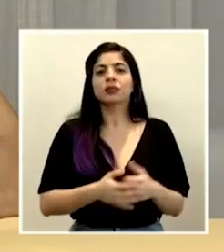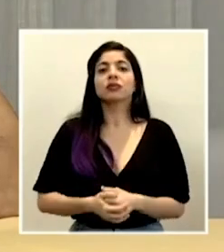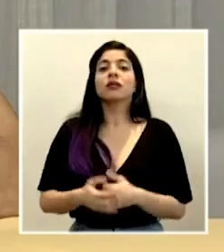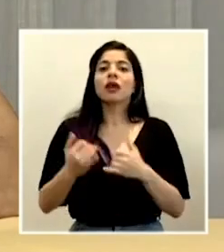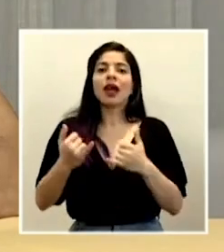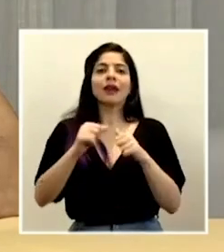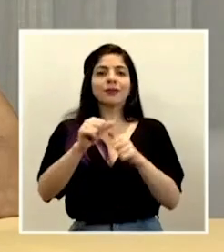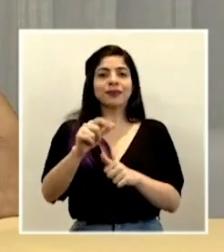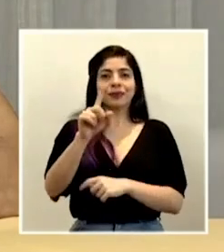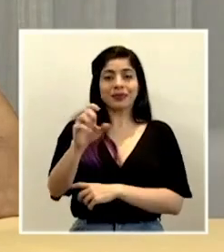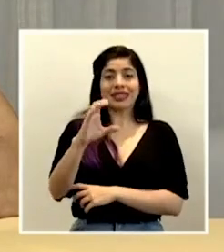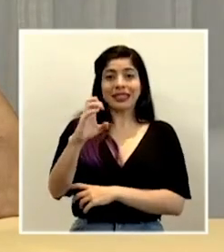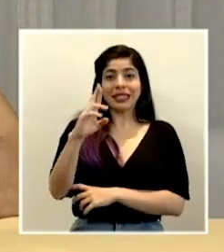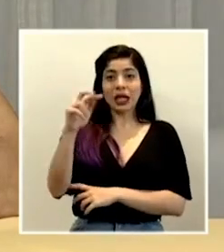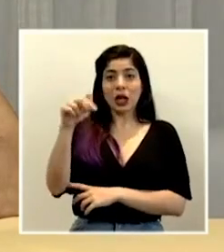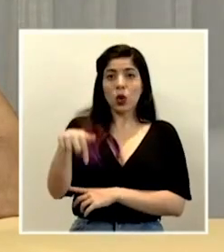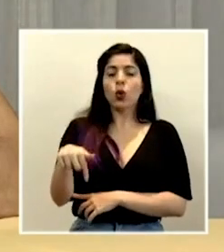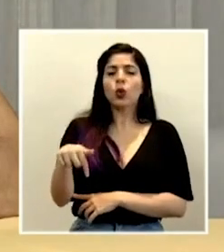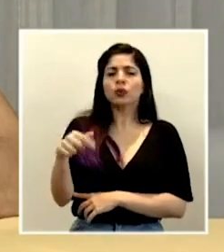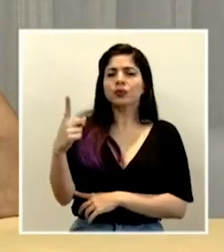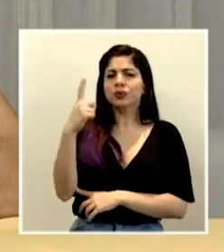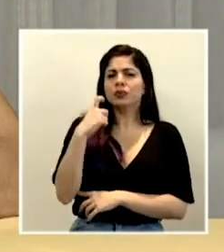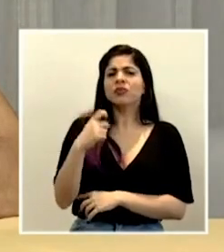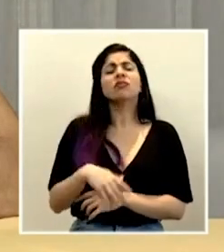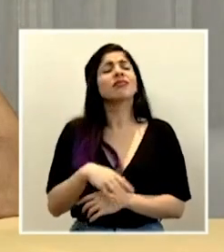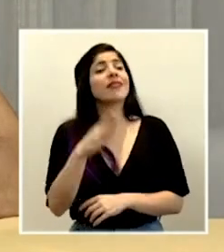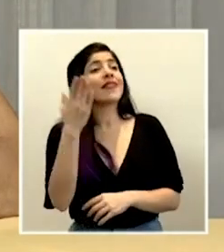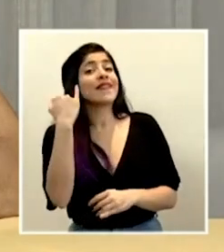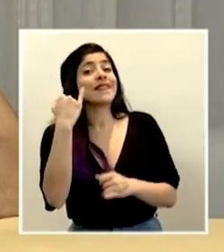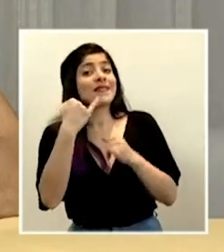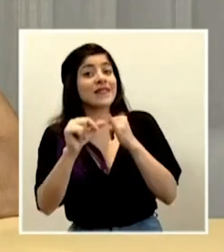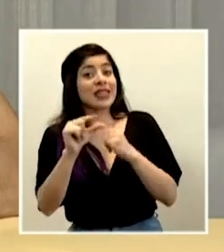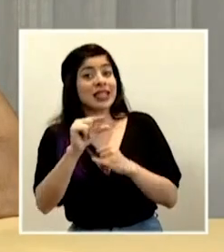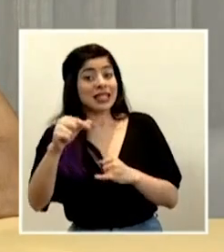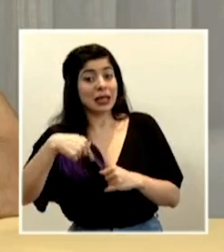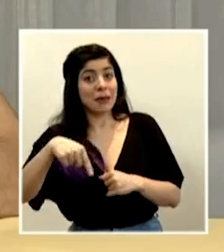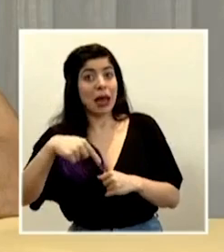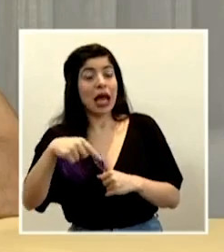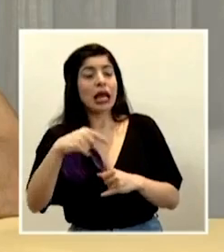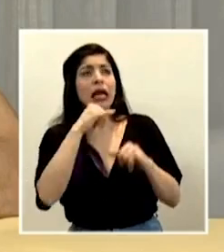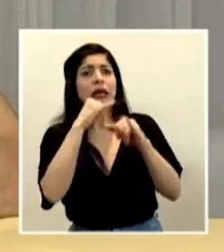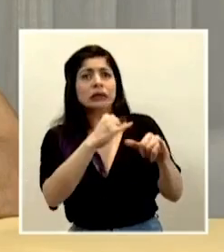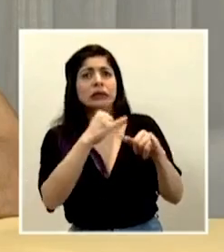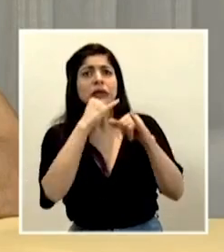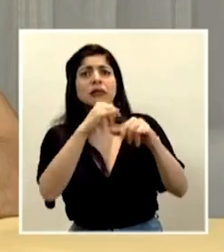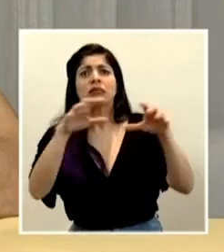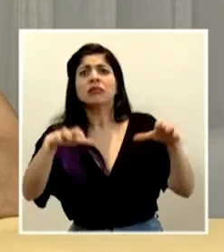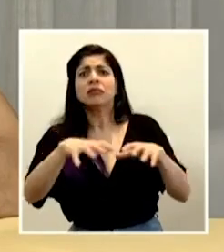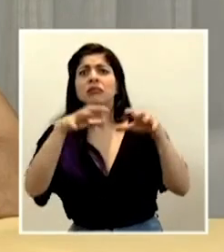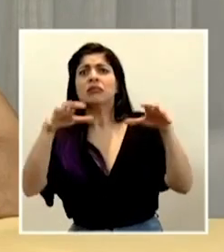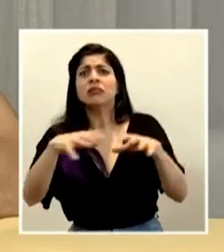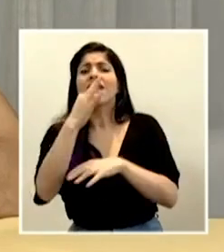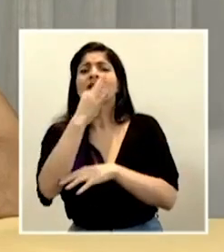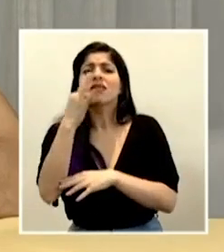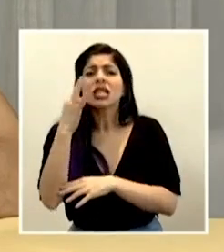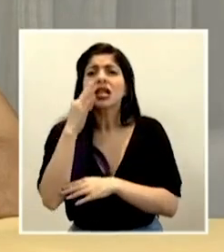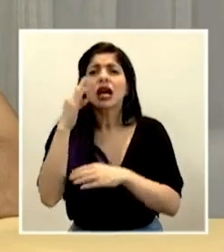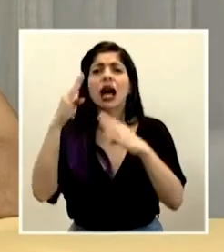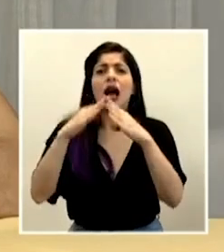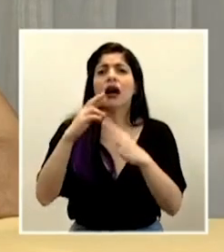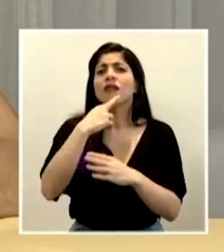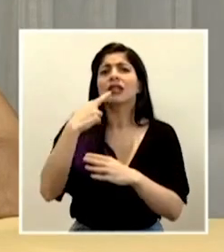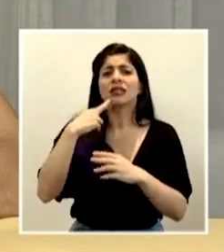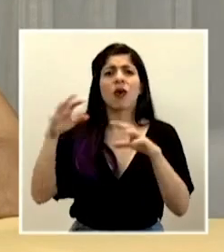las consultas. Cere hoy nos pregunta, el fin de semana se han denunciado varios eventos masivos en fincas, casas y